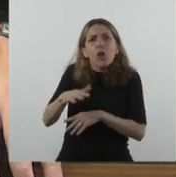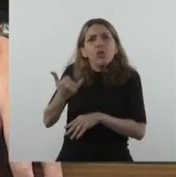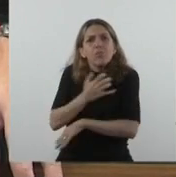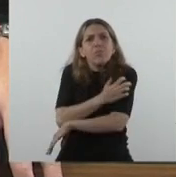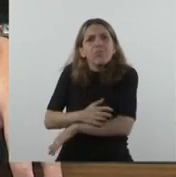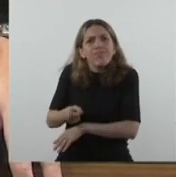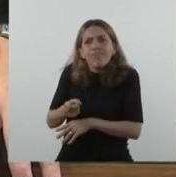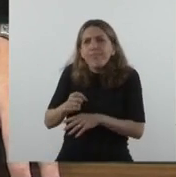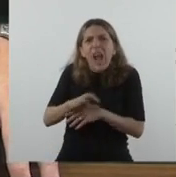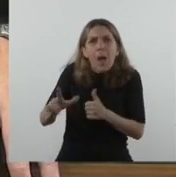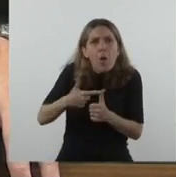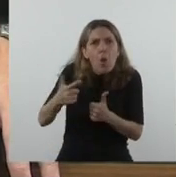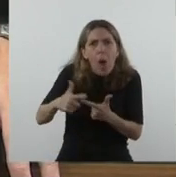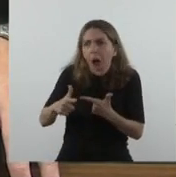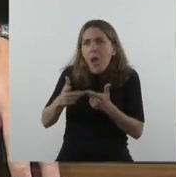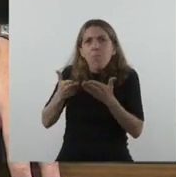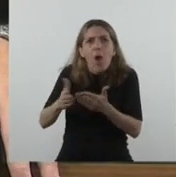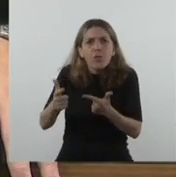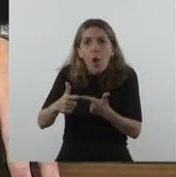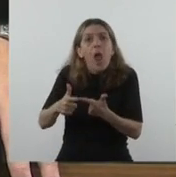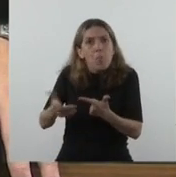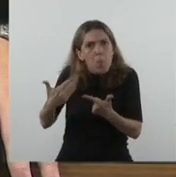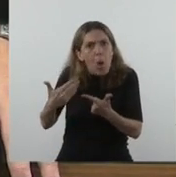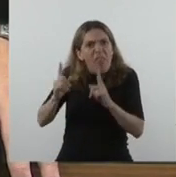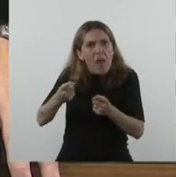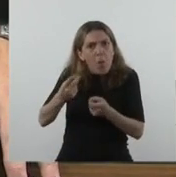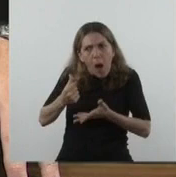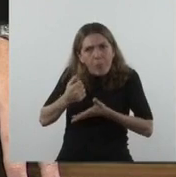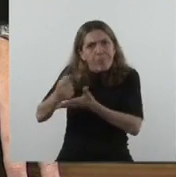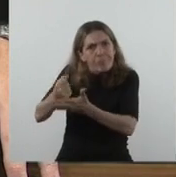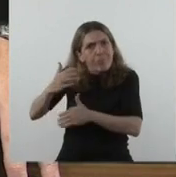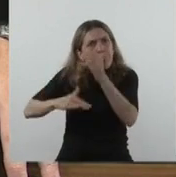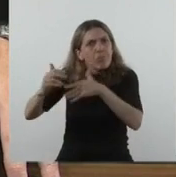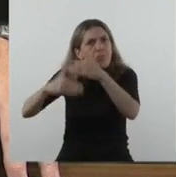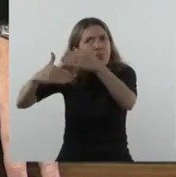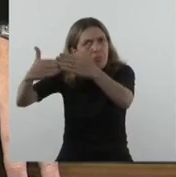que tienen esas carencias a poder salir de esa situación